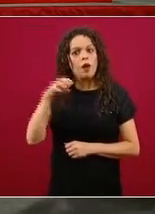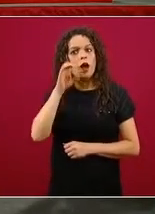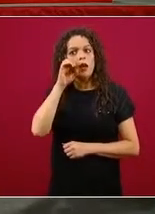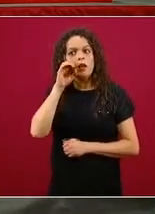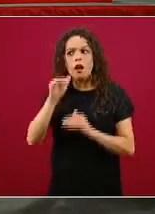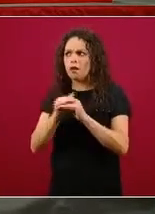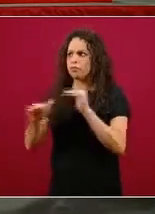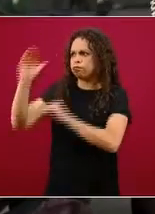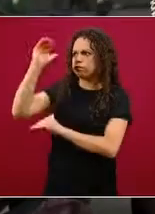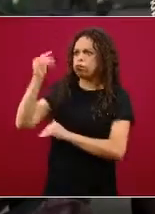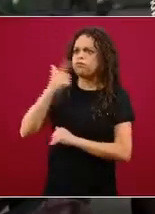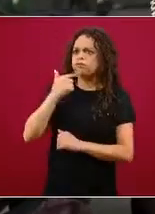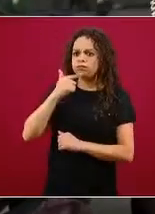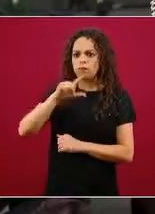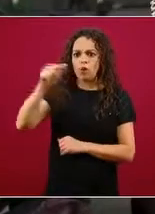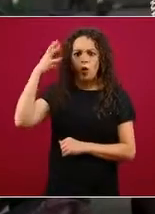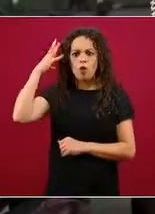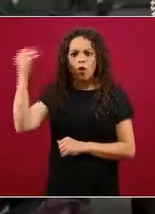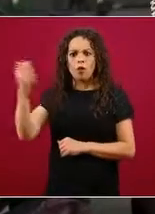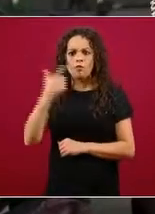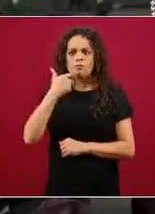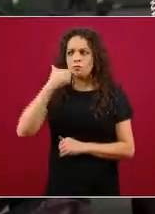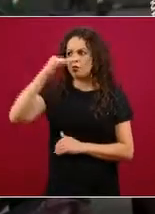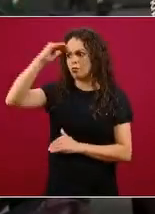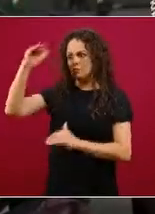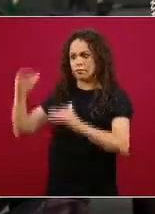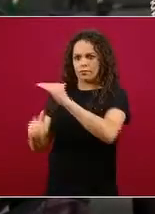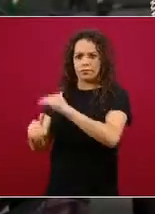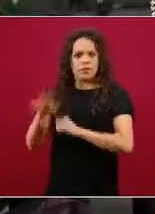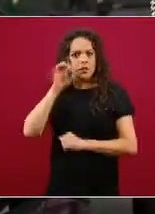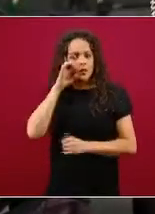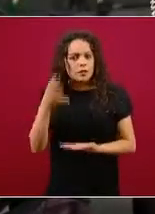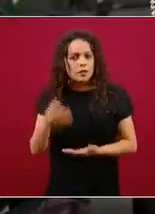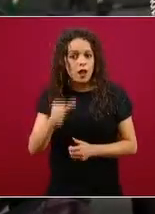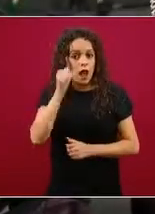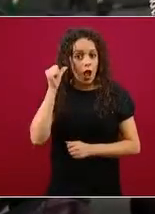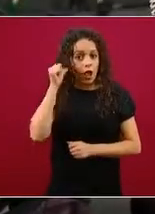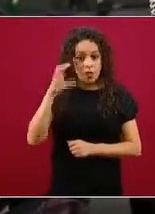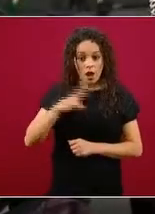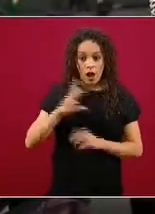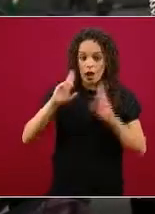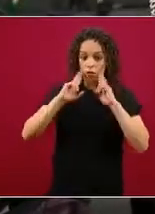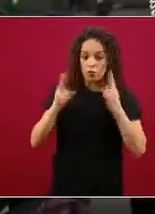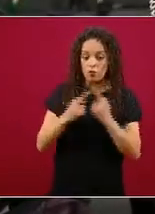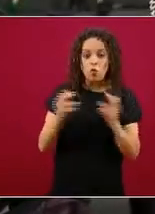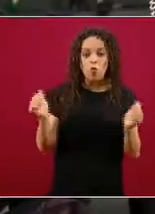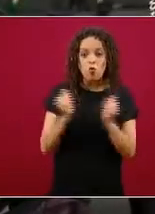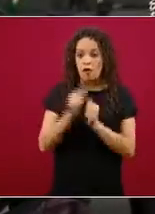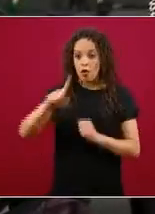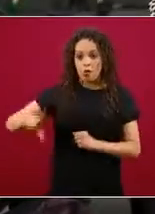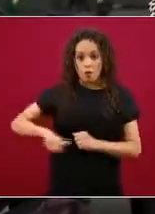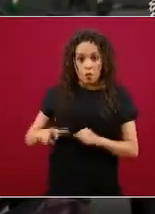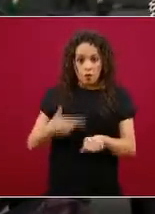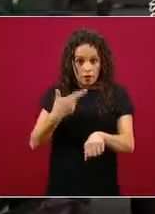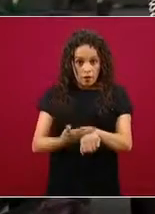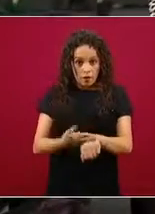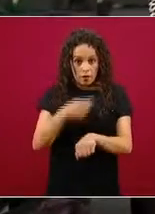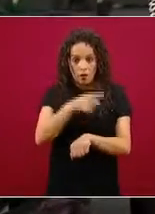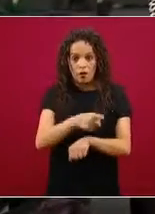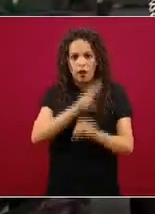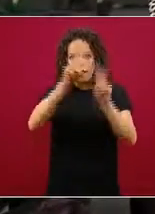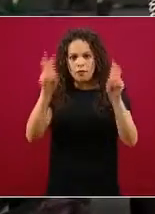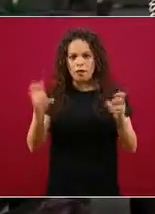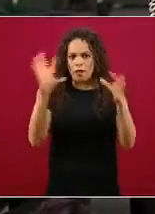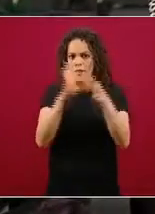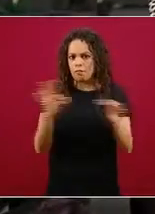de rojo a naranja colima pasa de rojo a naranja ayer en la reunión que hubo con los gobernadores se habló en específico en el